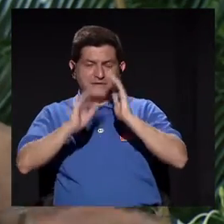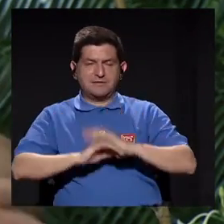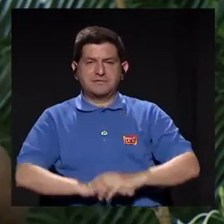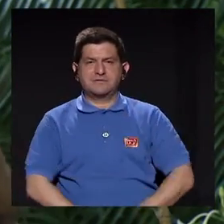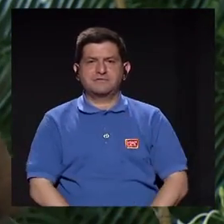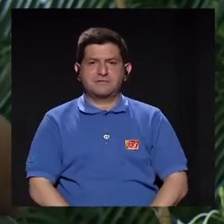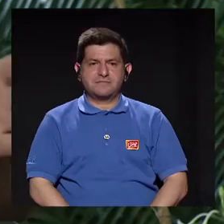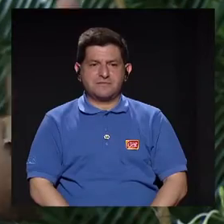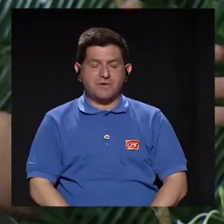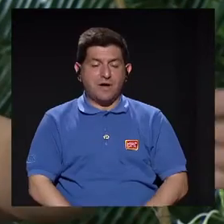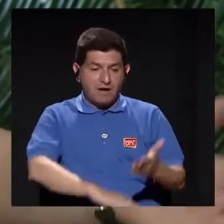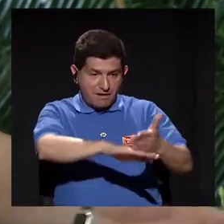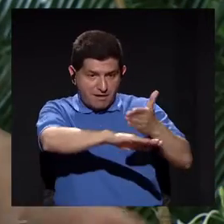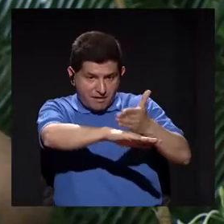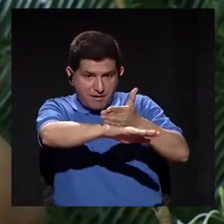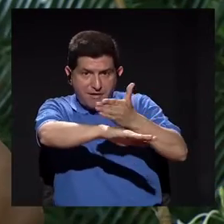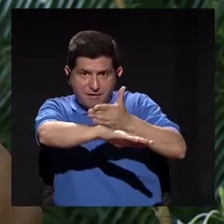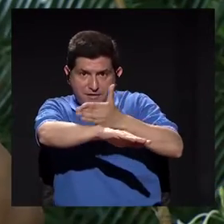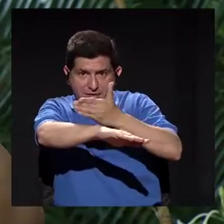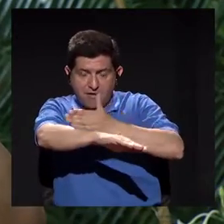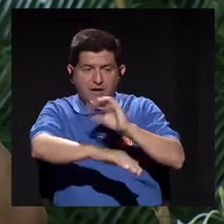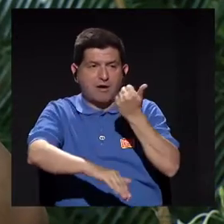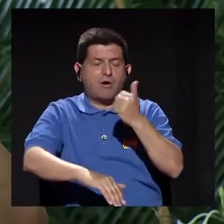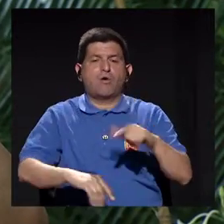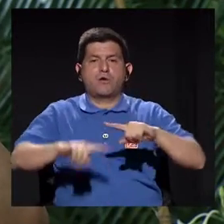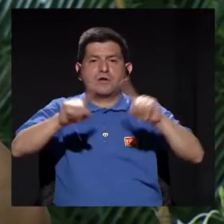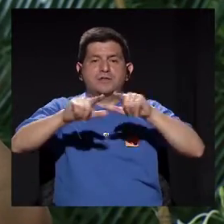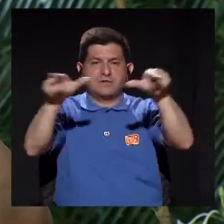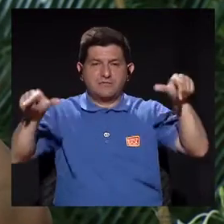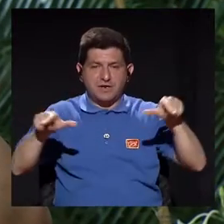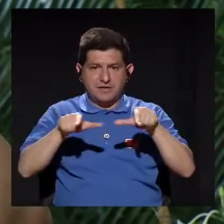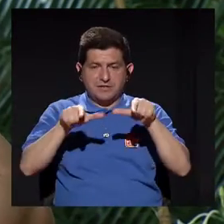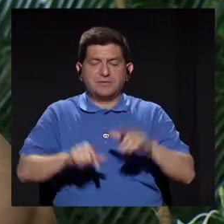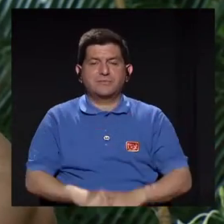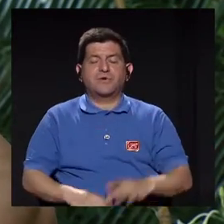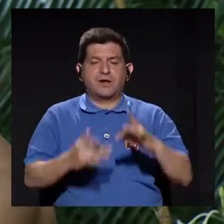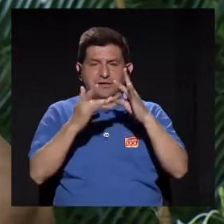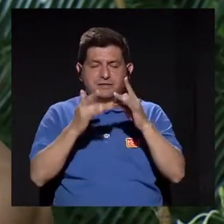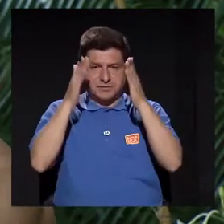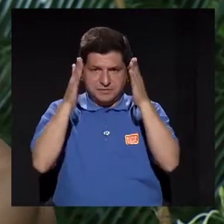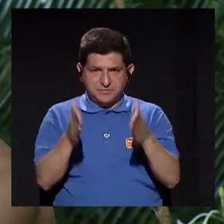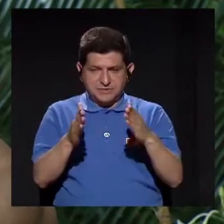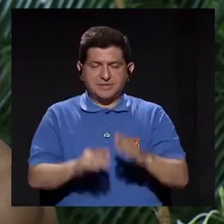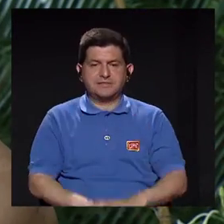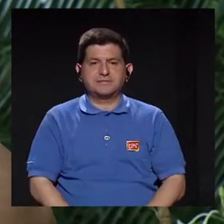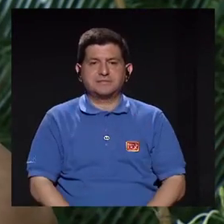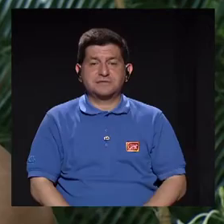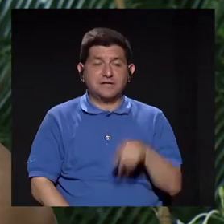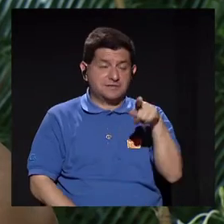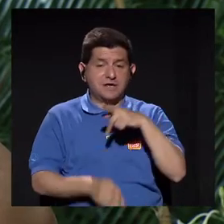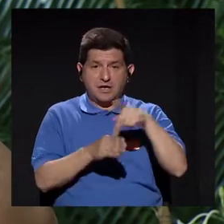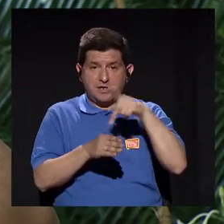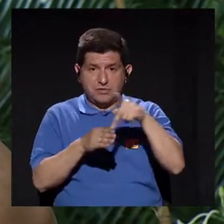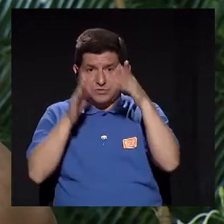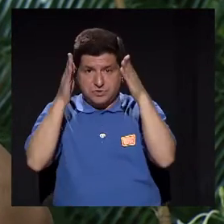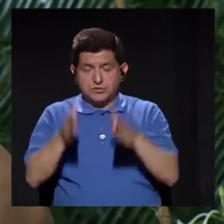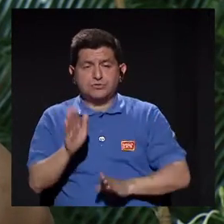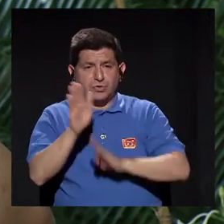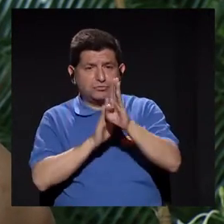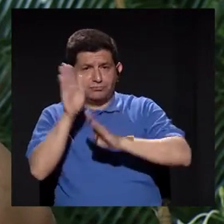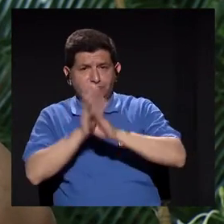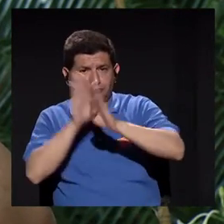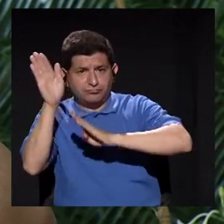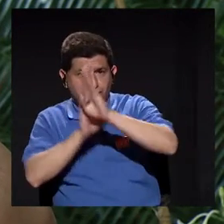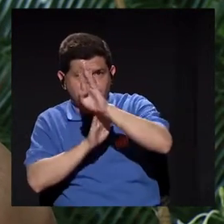se va a ir ampliando a otras especialidades y que las personas, estos profesionales puedan